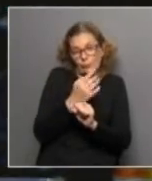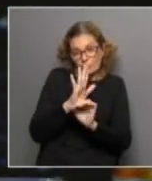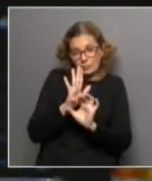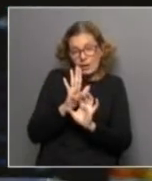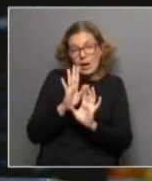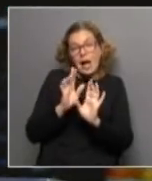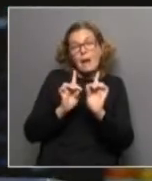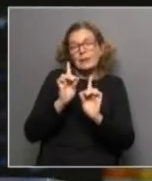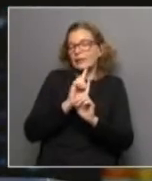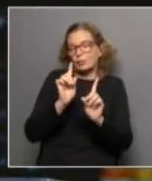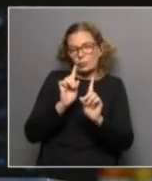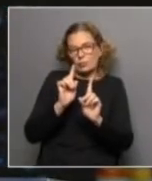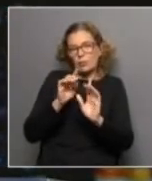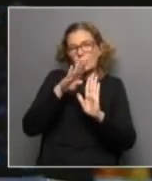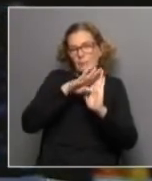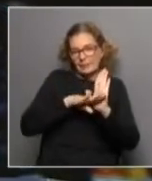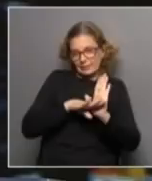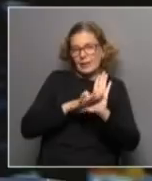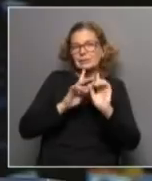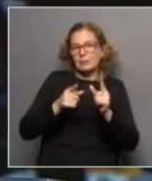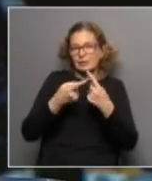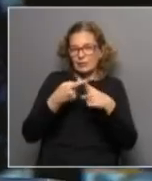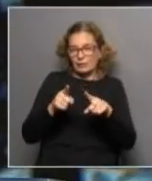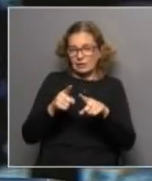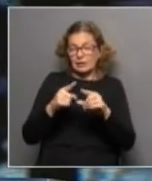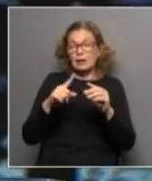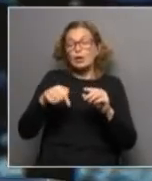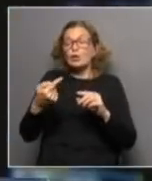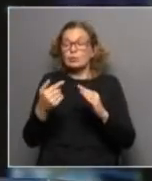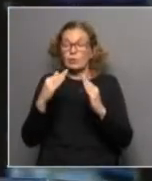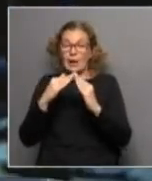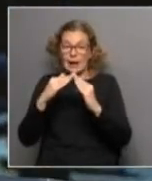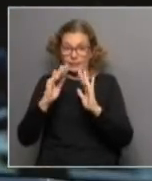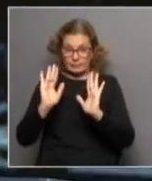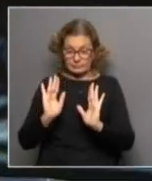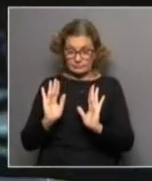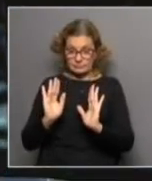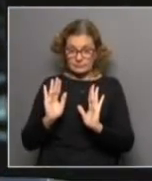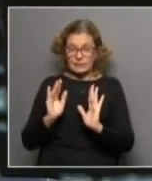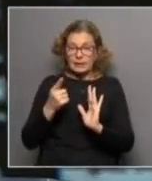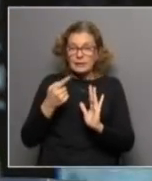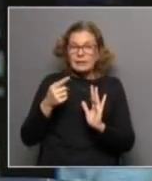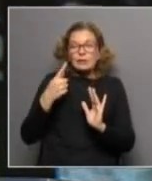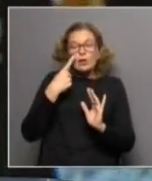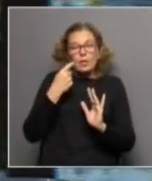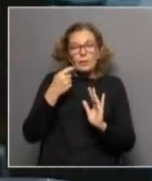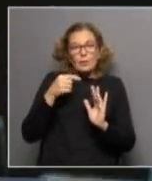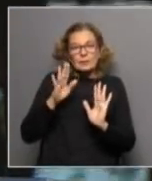siempre lo son. También hay medidas multidimensionales que tienen que ver con medidas del hogar. Y ahí es cuando entran estas